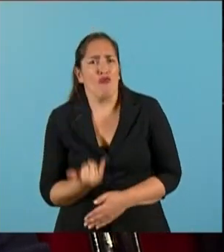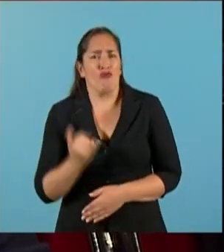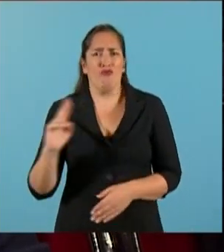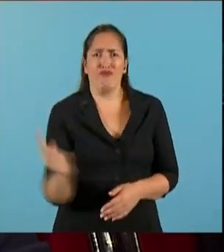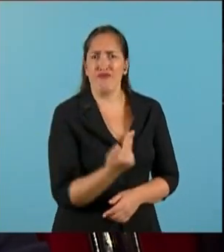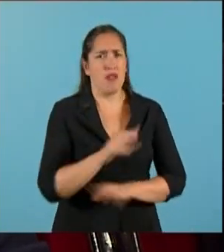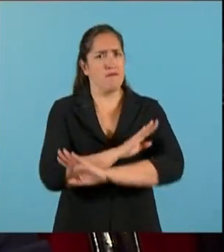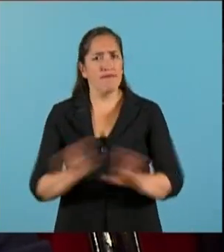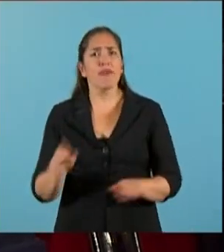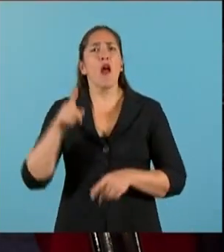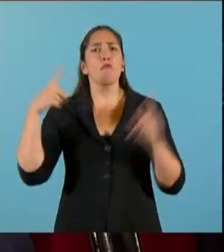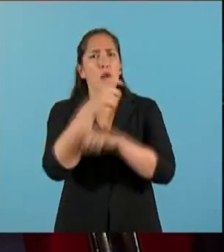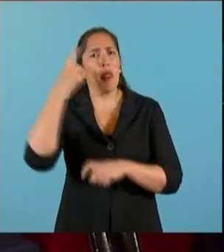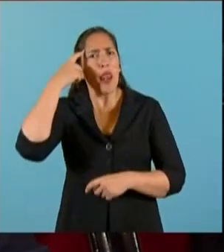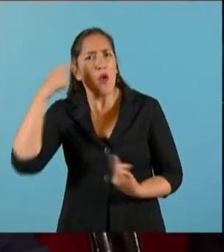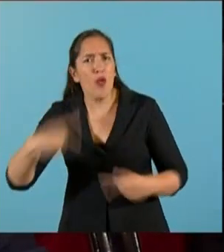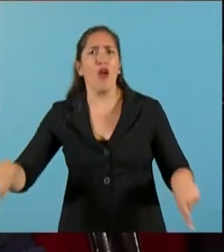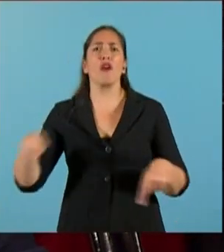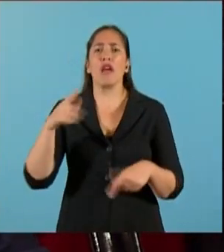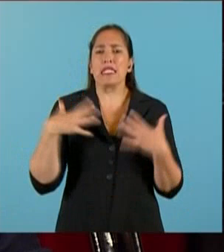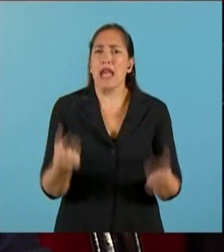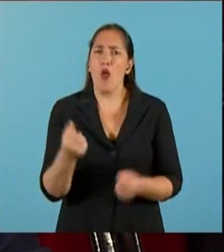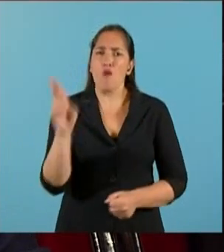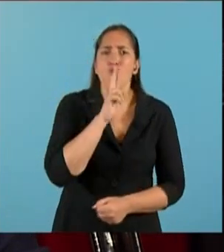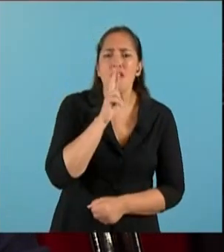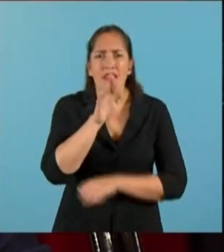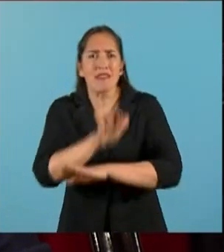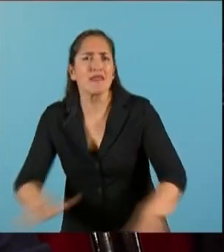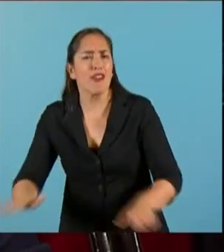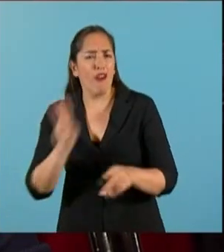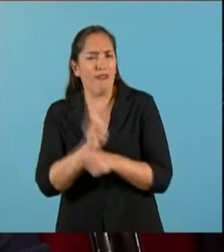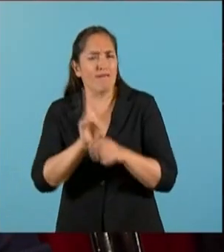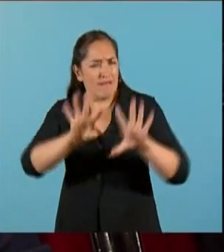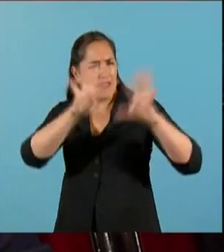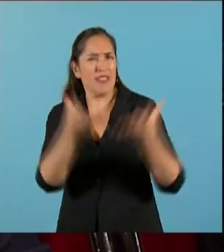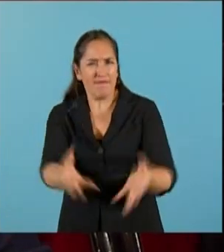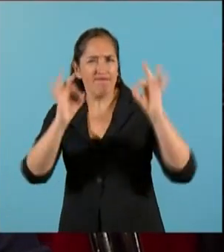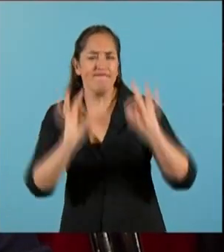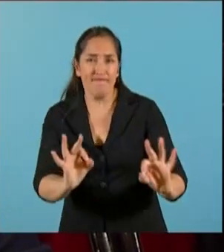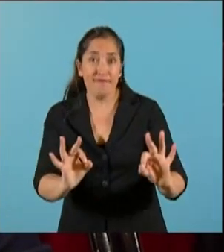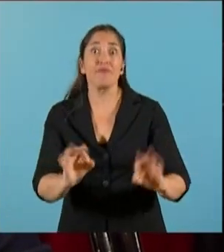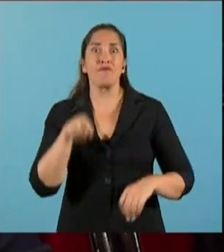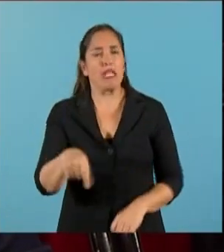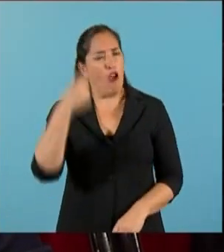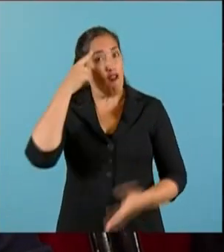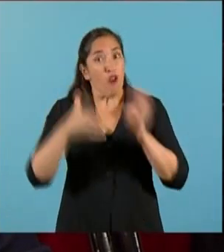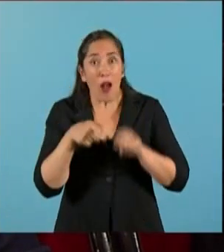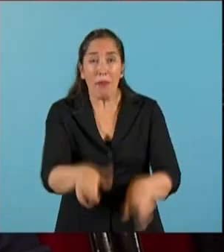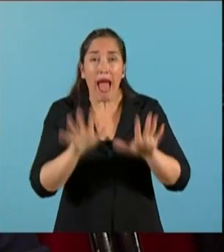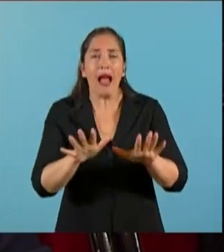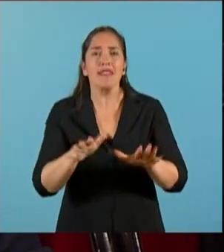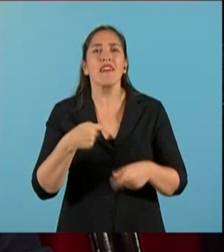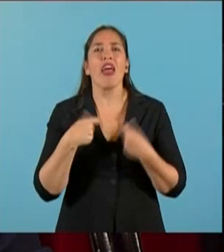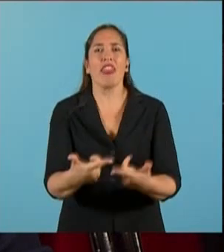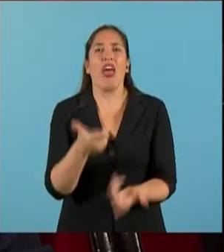el neurodesarrollo y la salud de madres e hijos de manera integral. Estamos seguros que de este modo estamos ampliando los